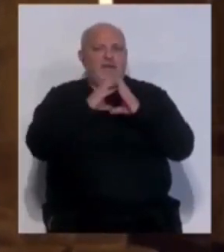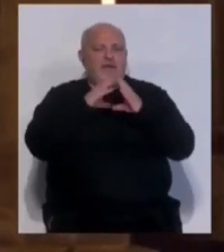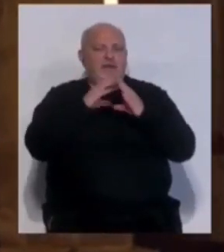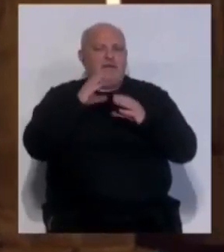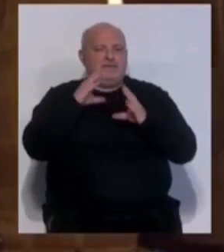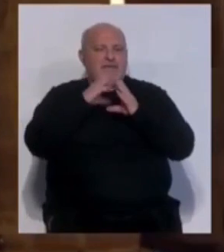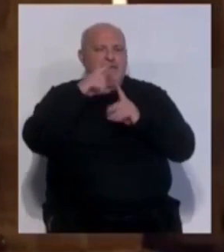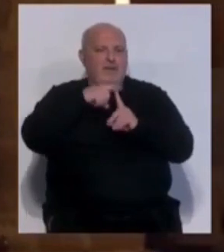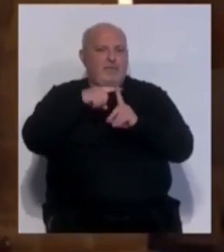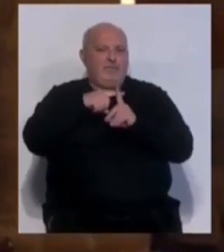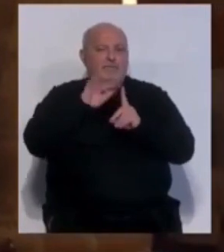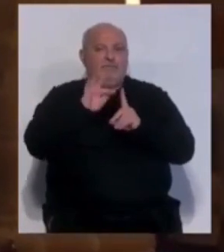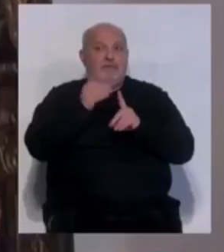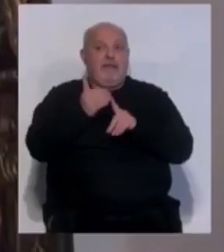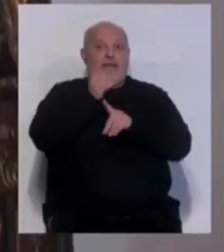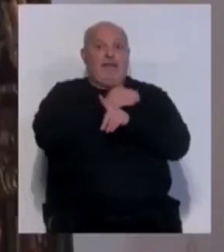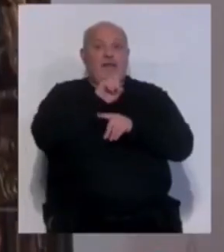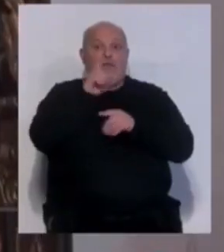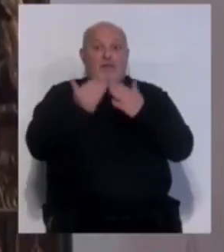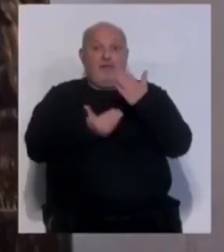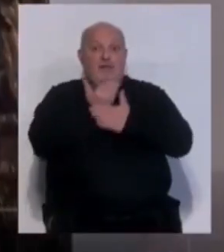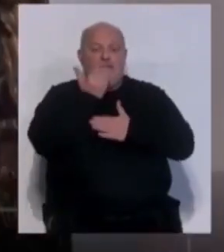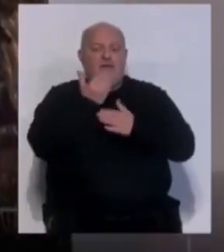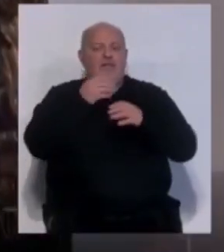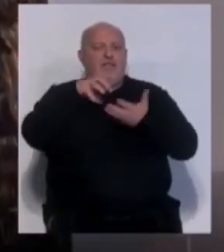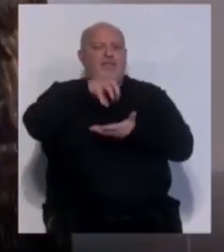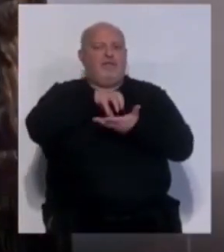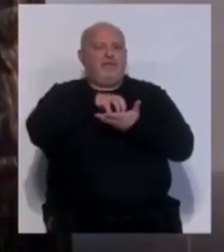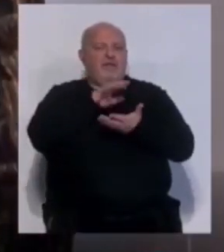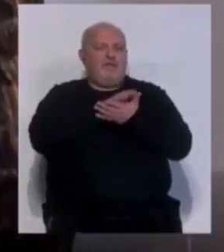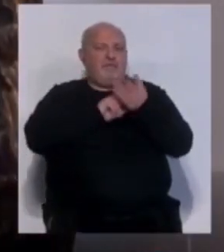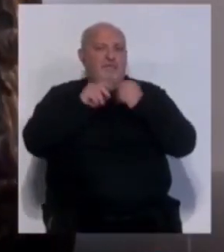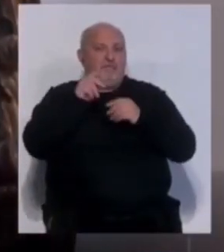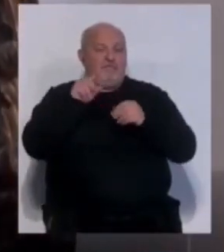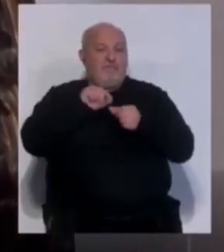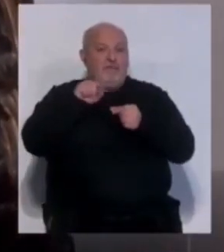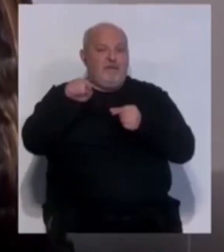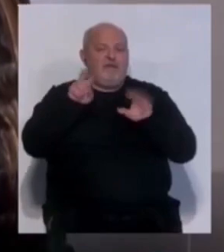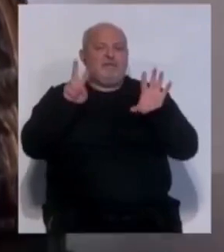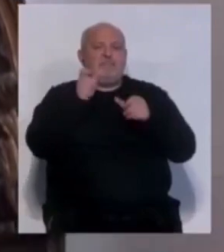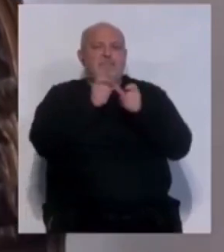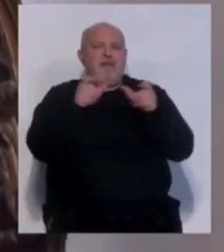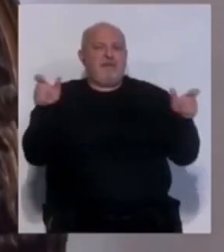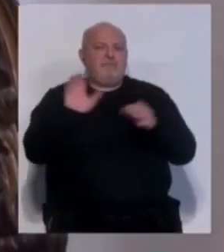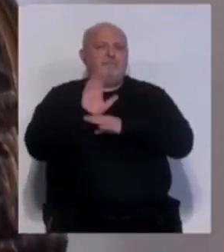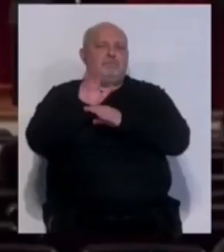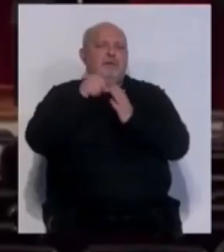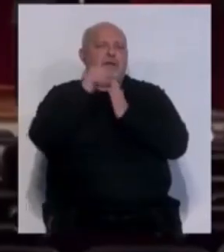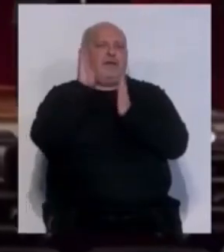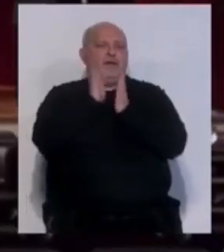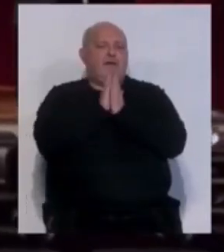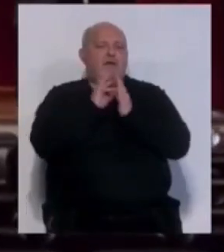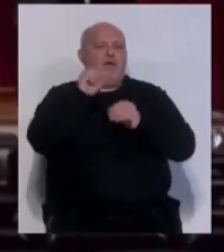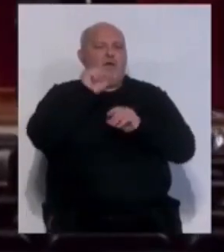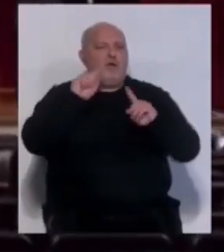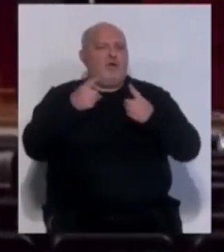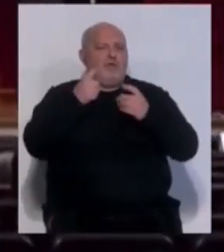de Santa Cruz. Y antes, a las 11 de la mañana, en el Centro de Arte Flamenco de la Merced, Siete Palabras presentará su cartel con un